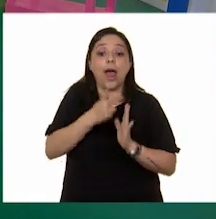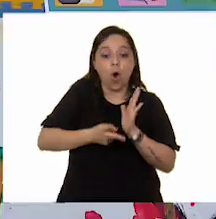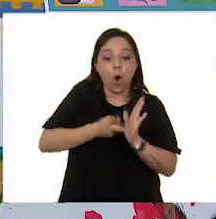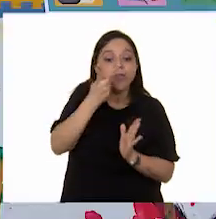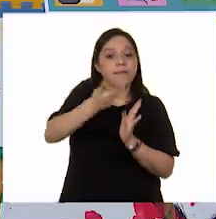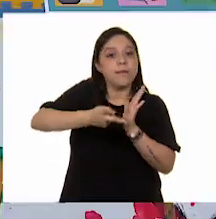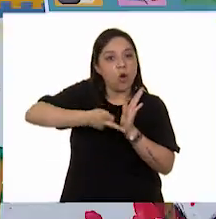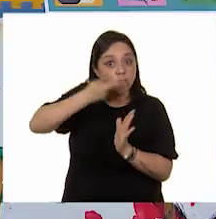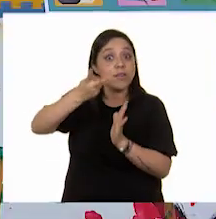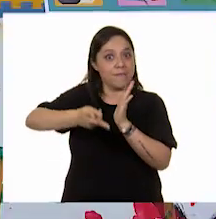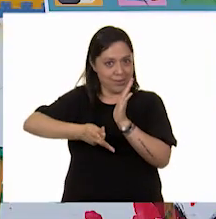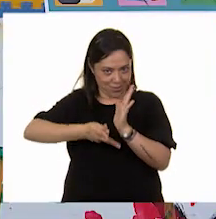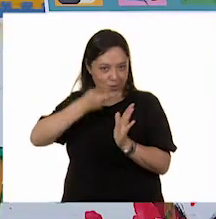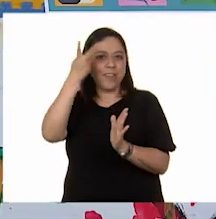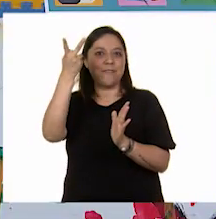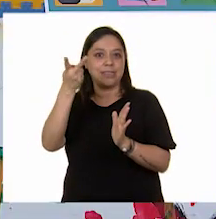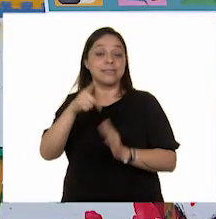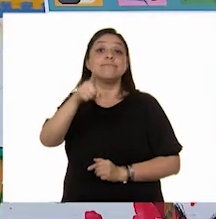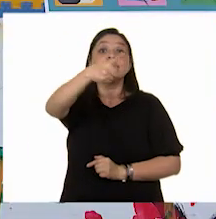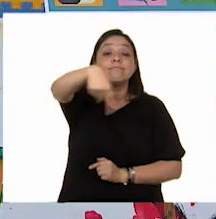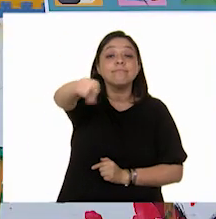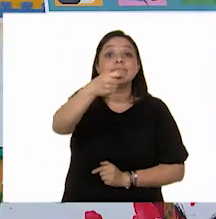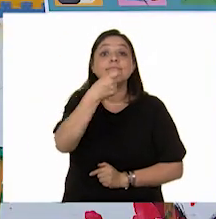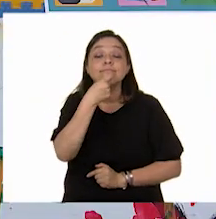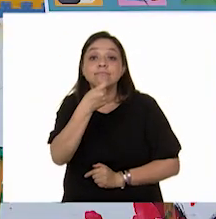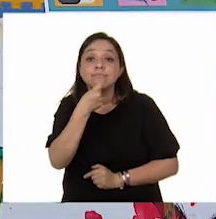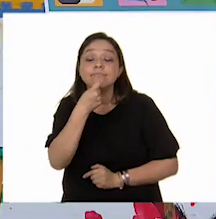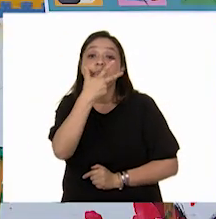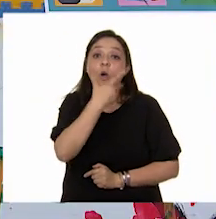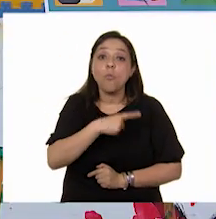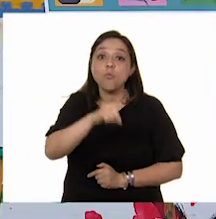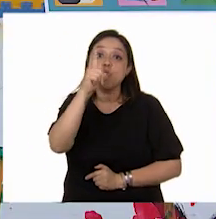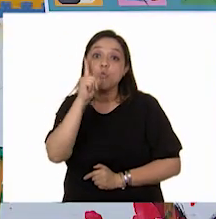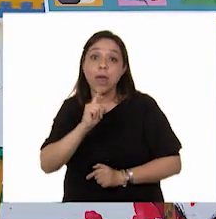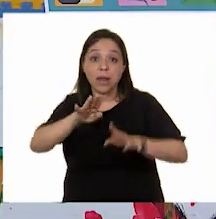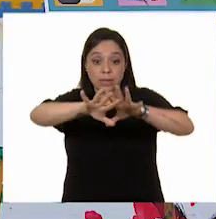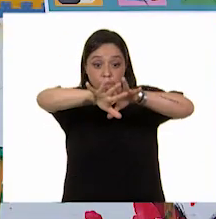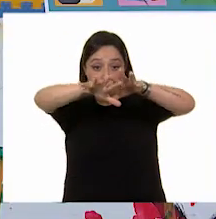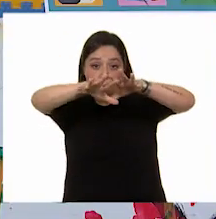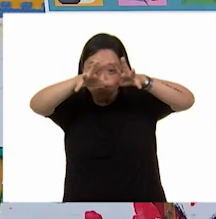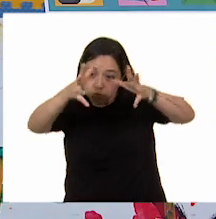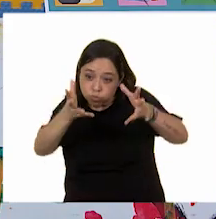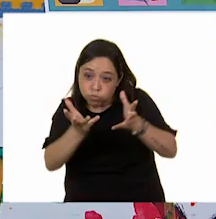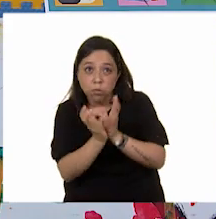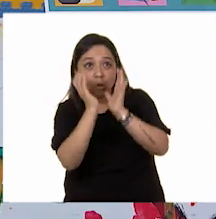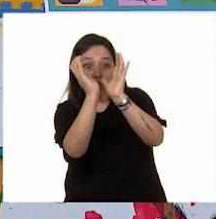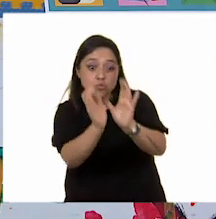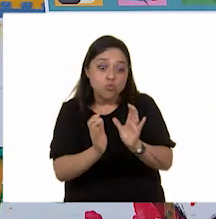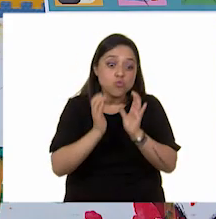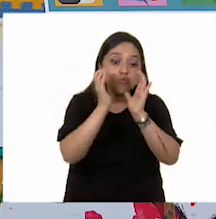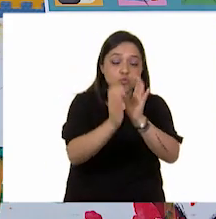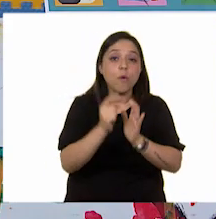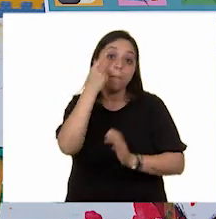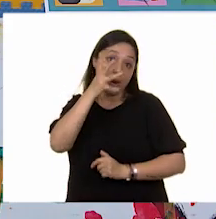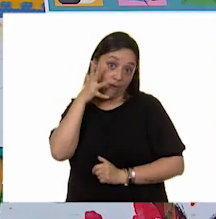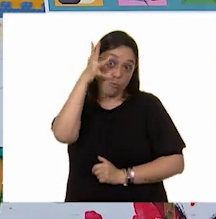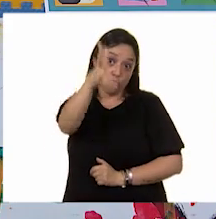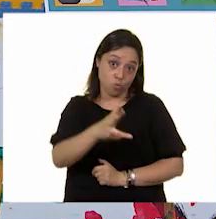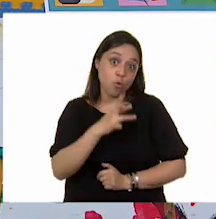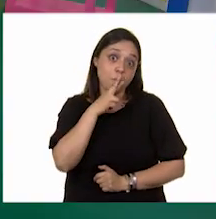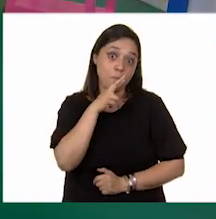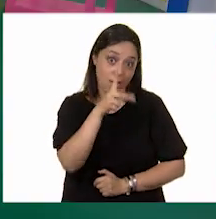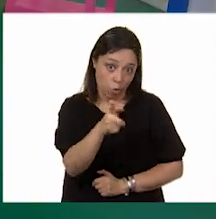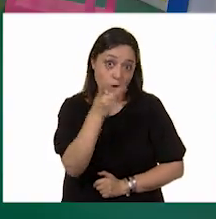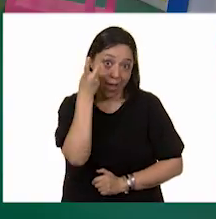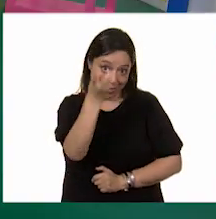niños, cuidar hoy nuestro planeta, pues, nos permitirá tener un futuro mejor. Sí,